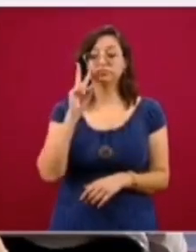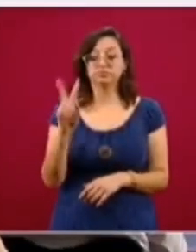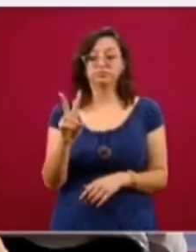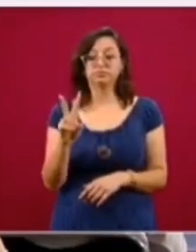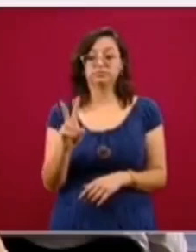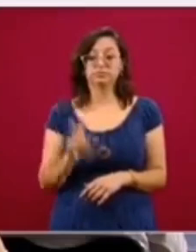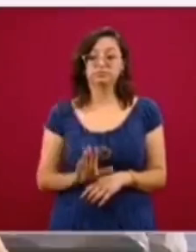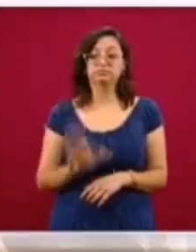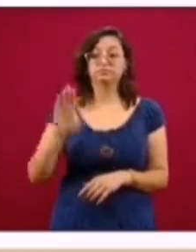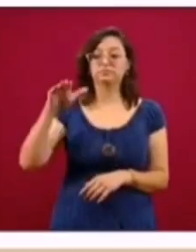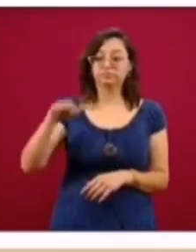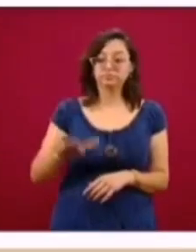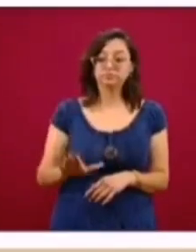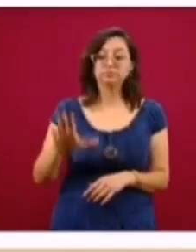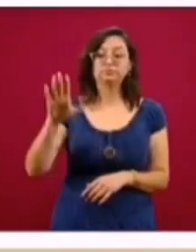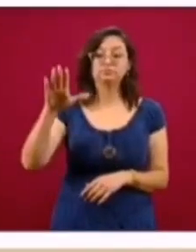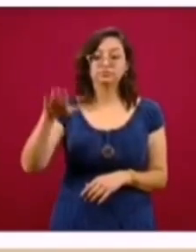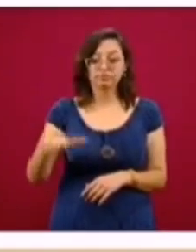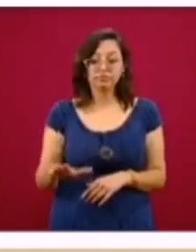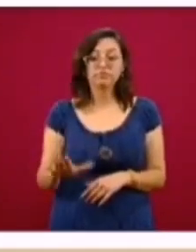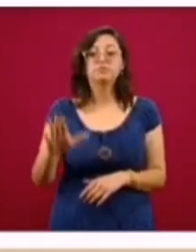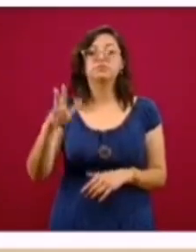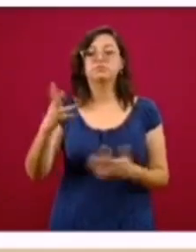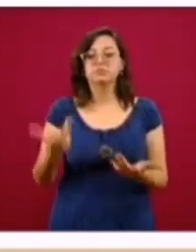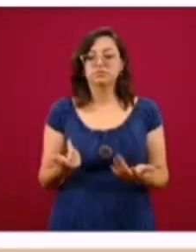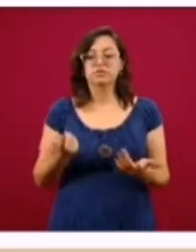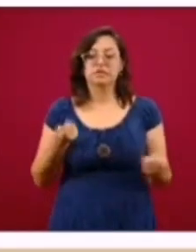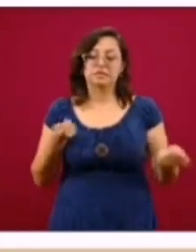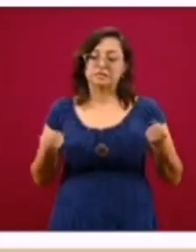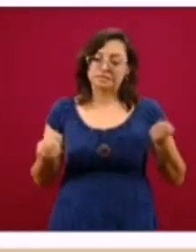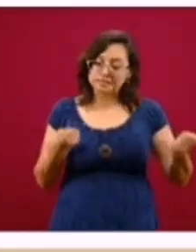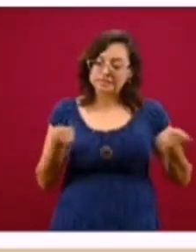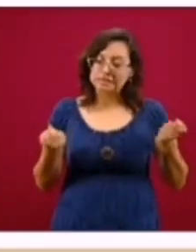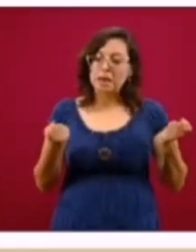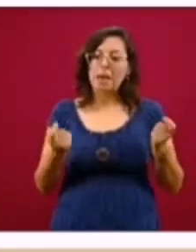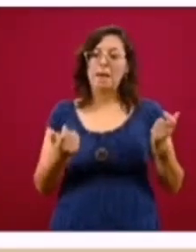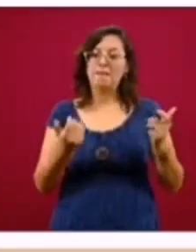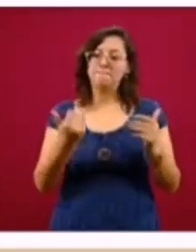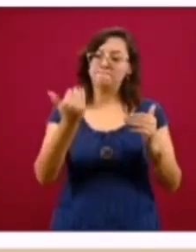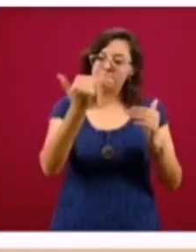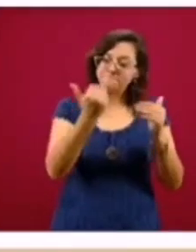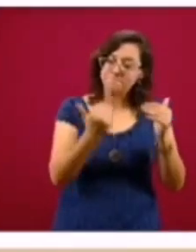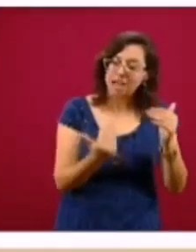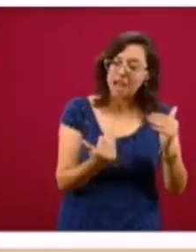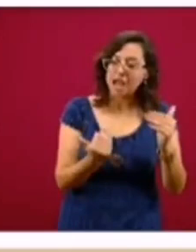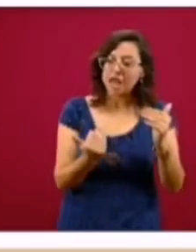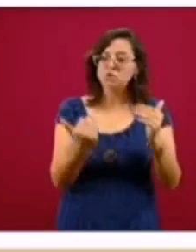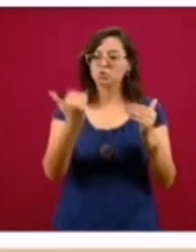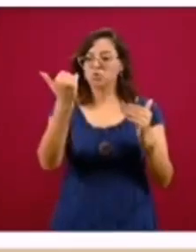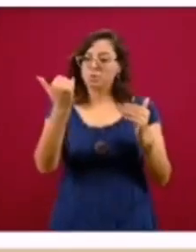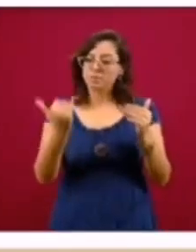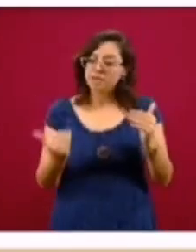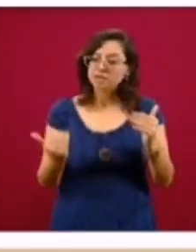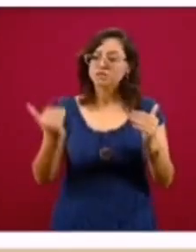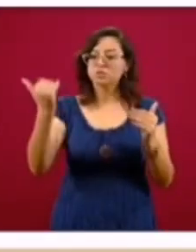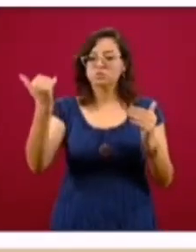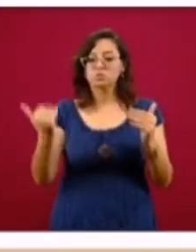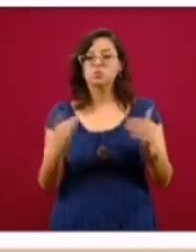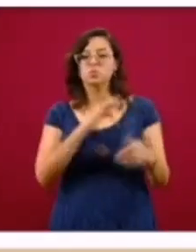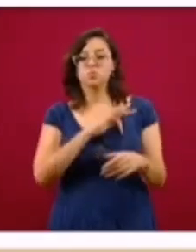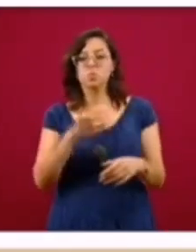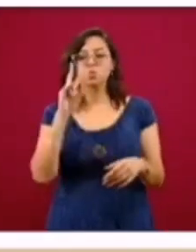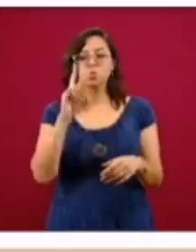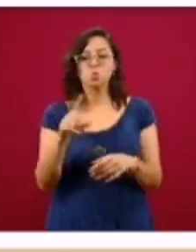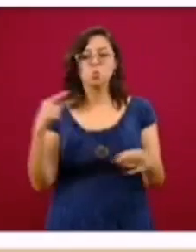vemos que ha habido inconsistencias, tratando en algunas semanas de bajar al 1, pero luego vuelve a subir, se mantiene arriba.